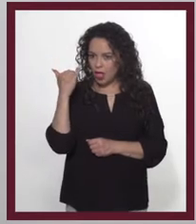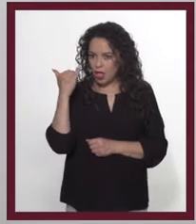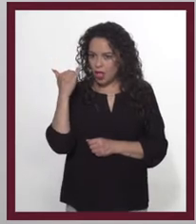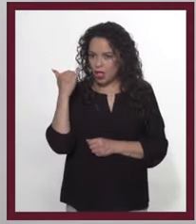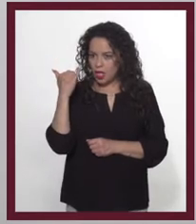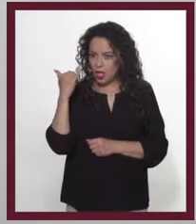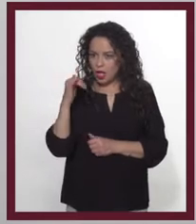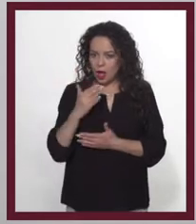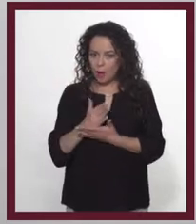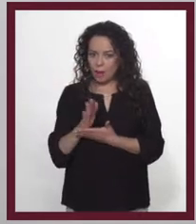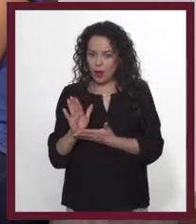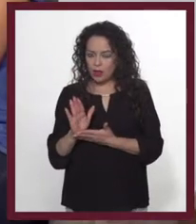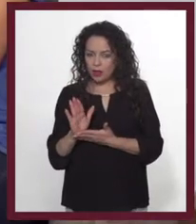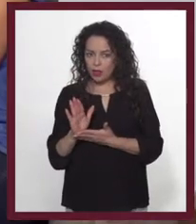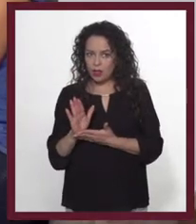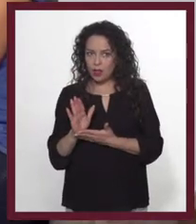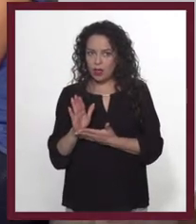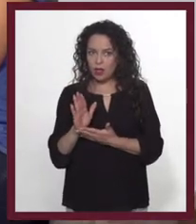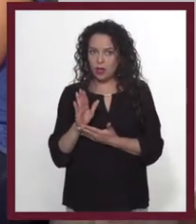segunda... ¿Y en segunda?